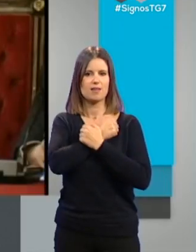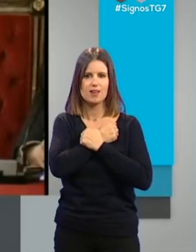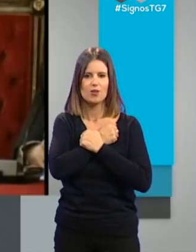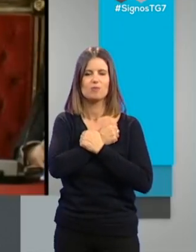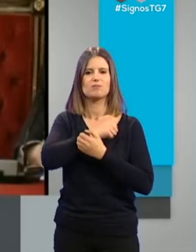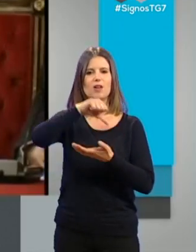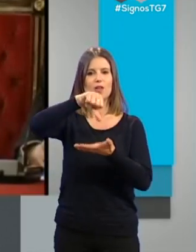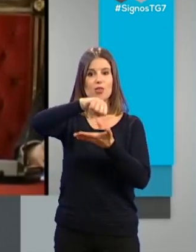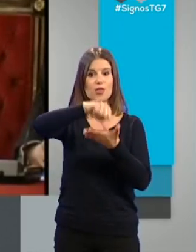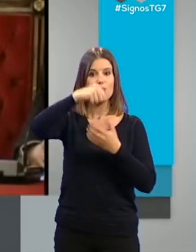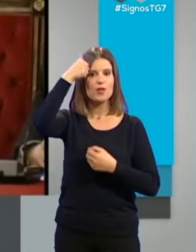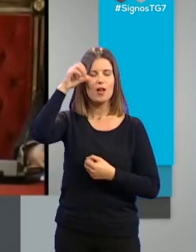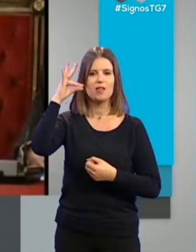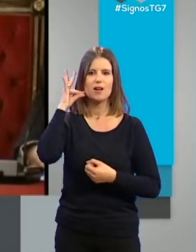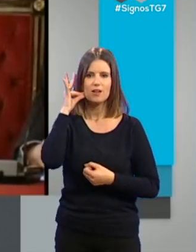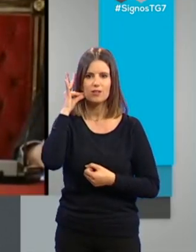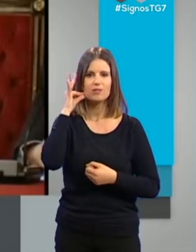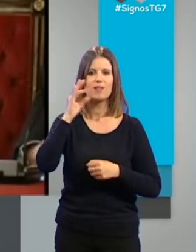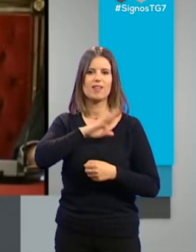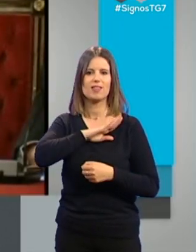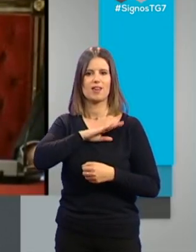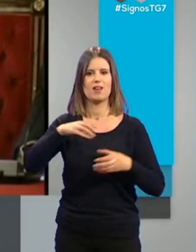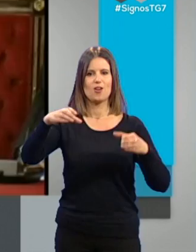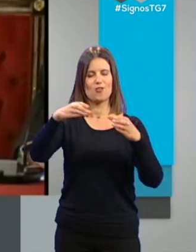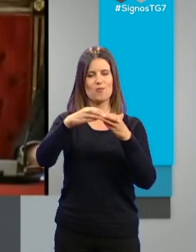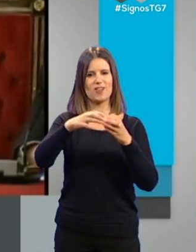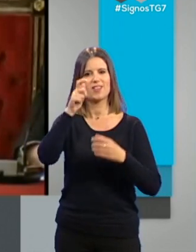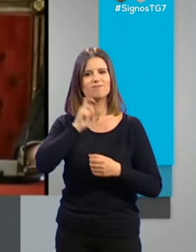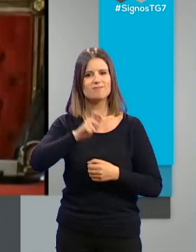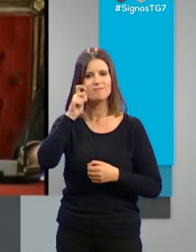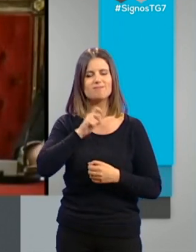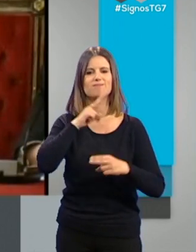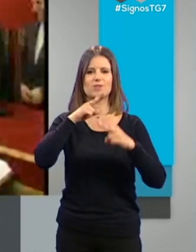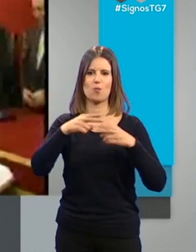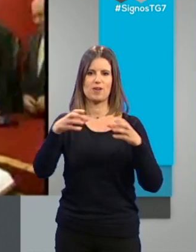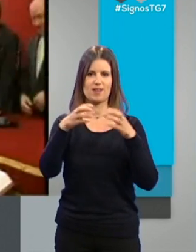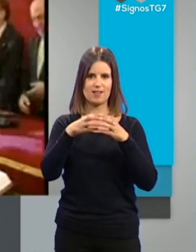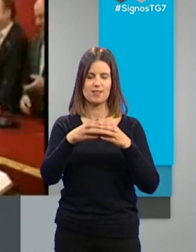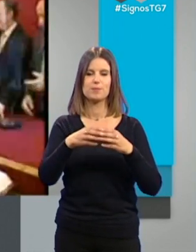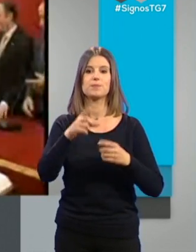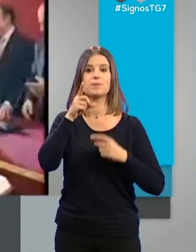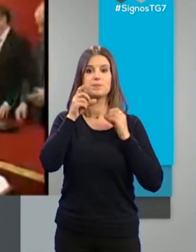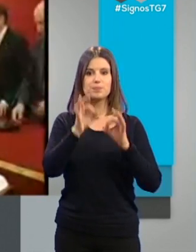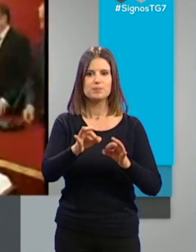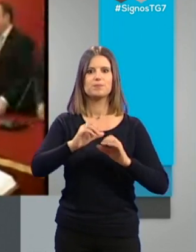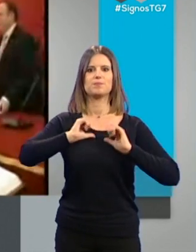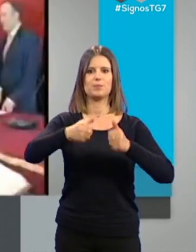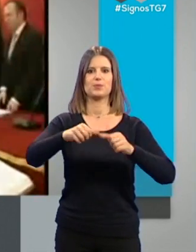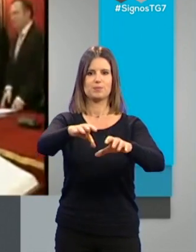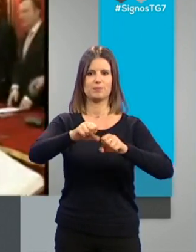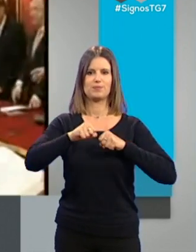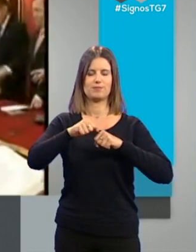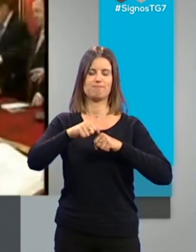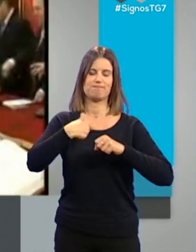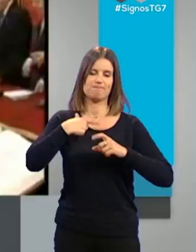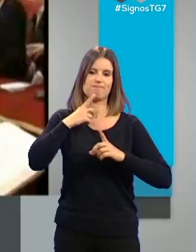las ciudadanas y los ciudadanos de esta comunidad entrañable que se llama Granada. Así llegaba al cargo y